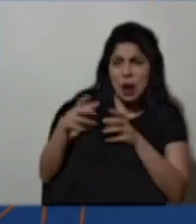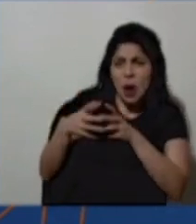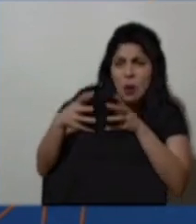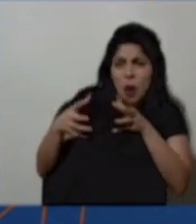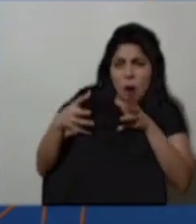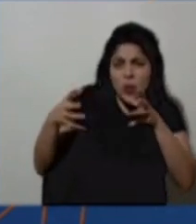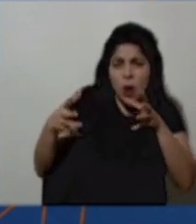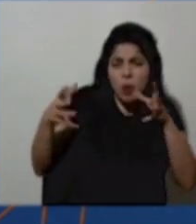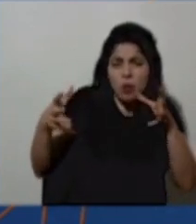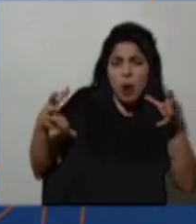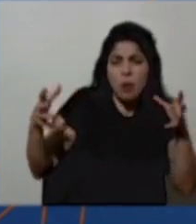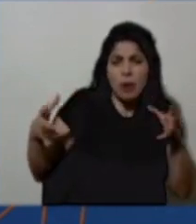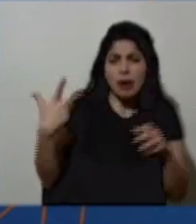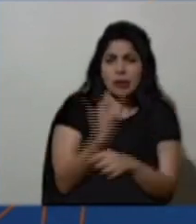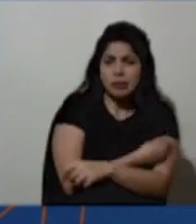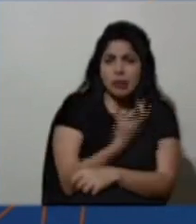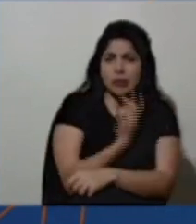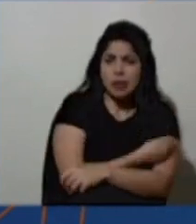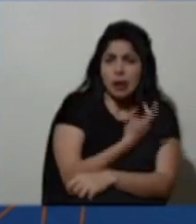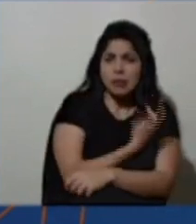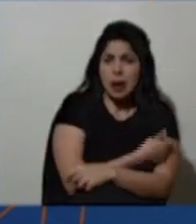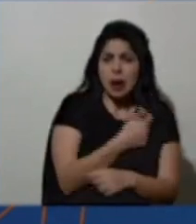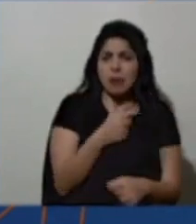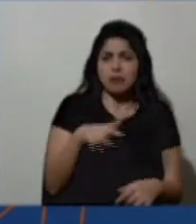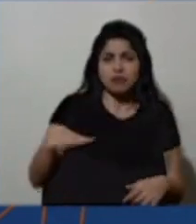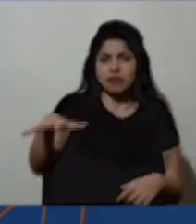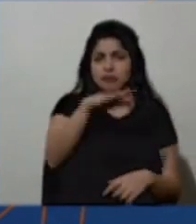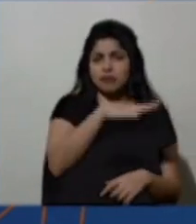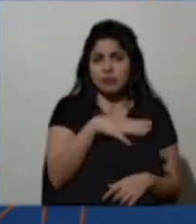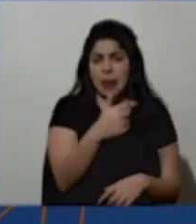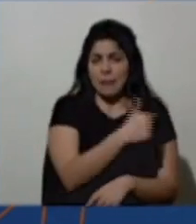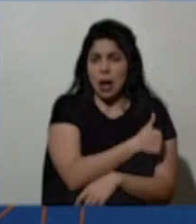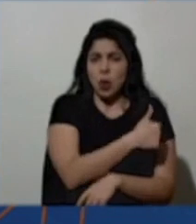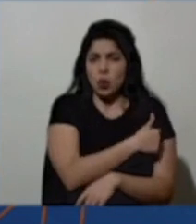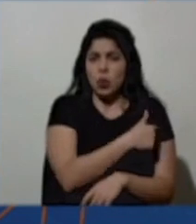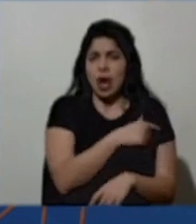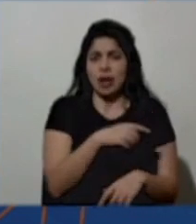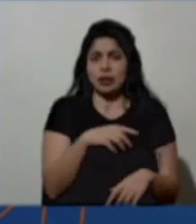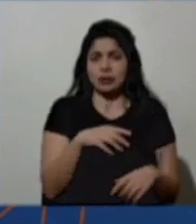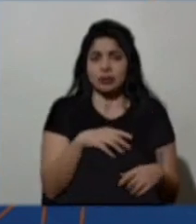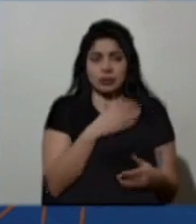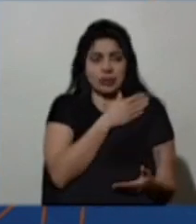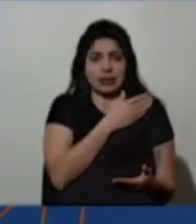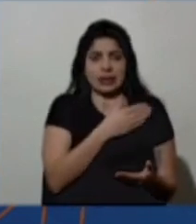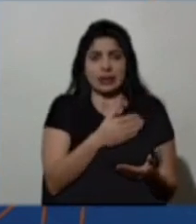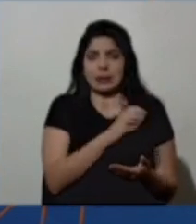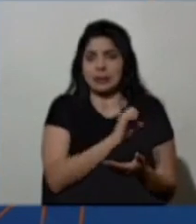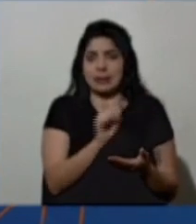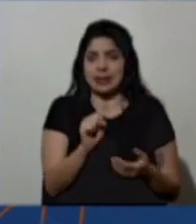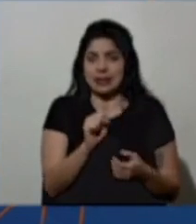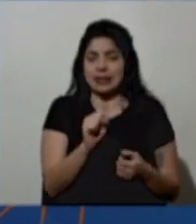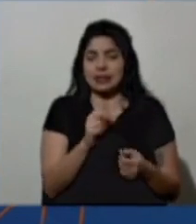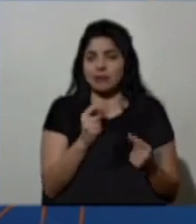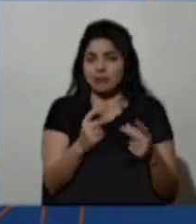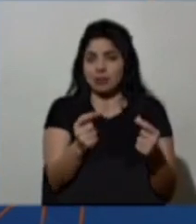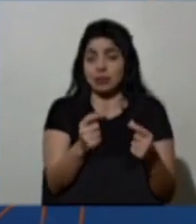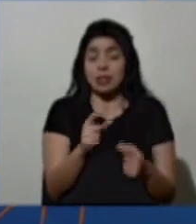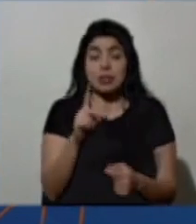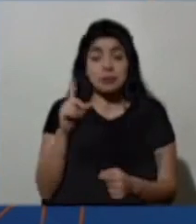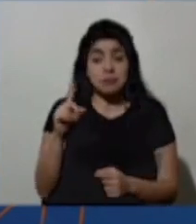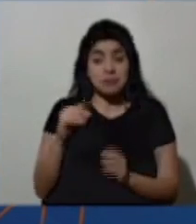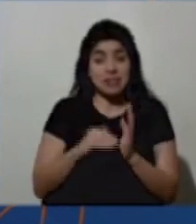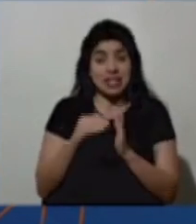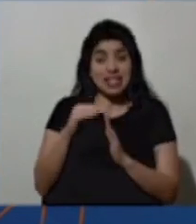venido acelerando la aplicación de las vacunas en los meses recientes. De ese millón